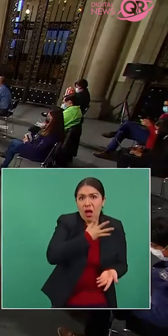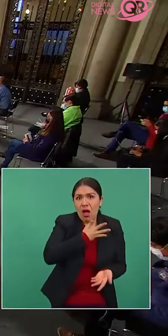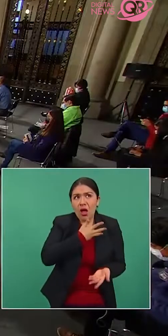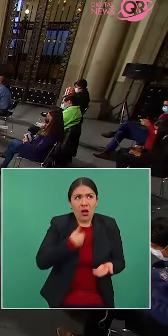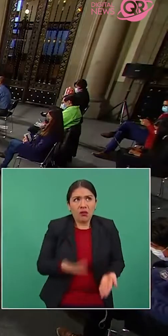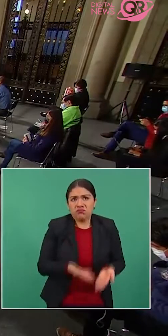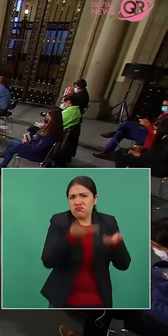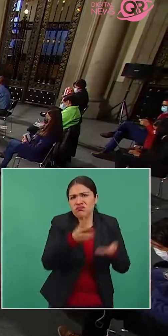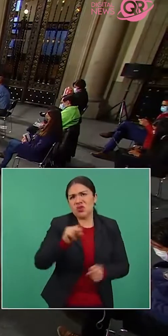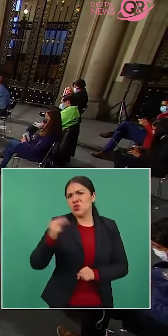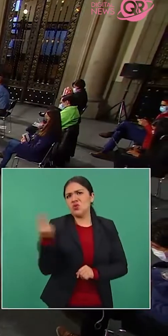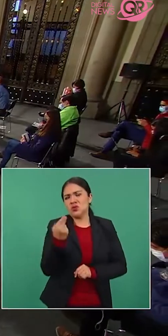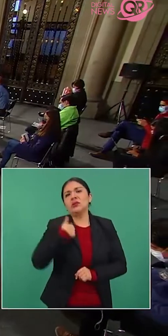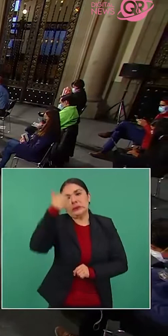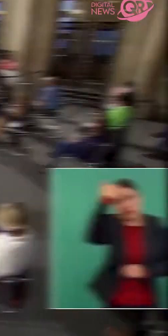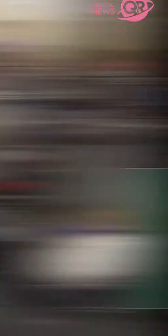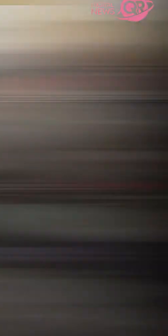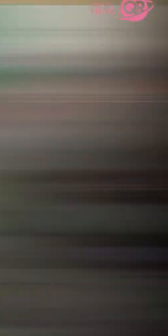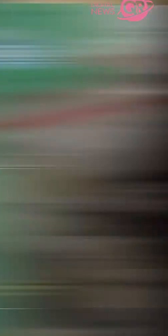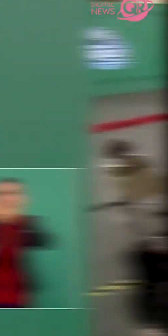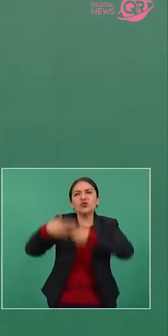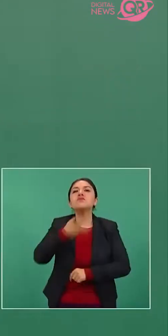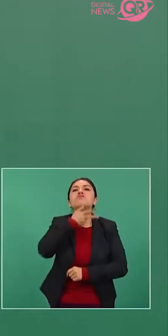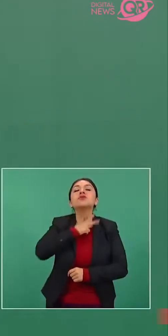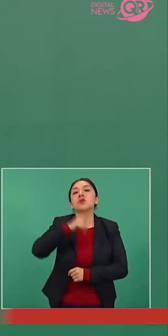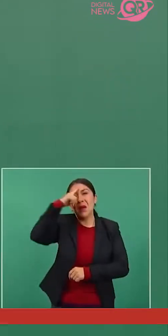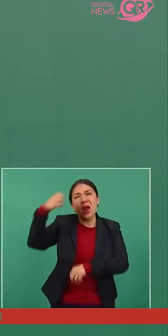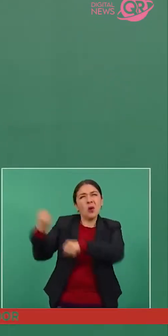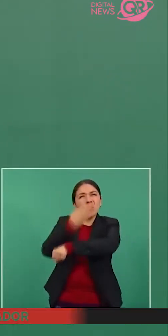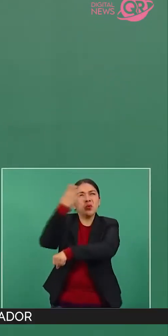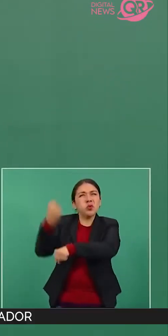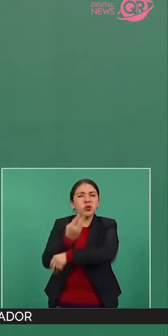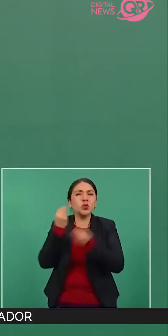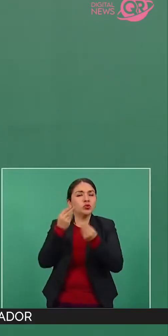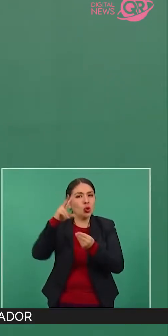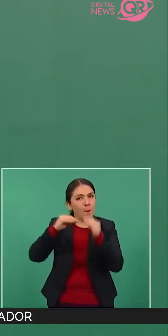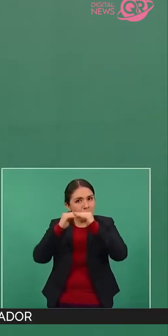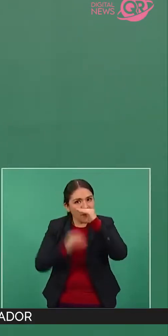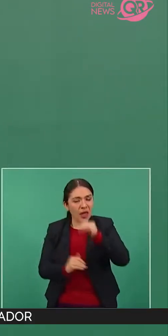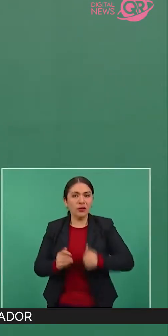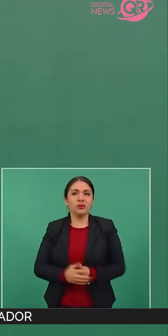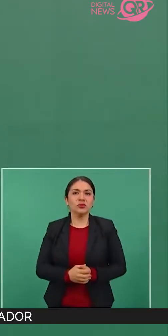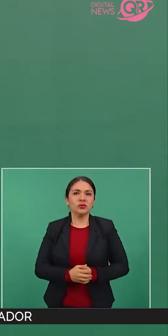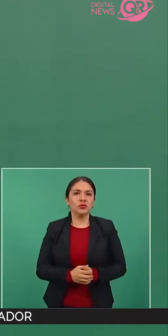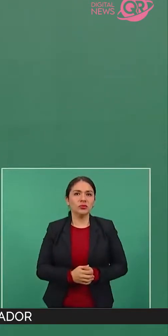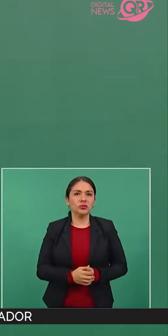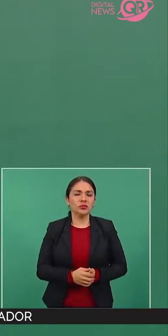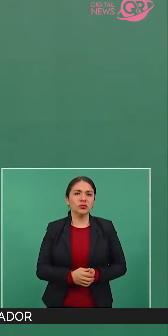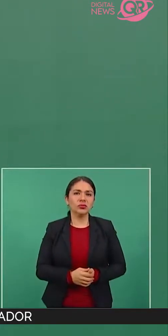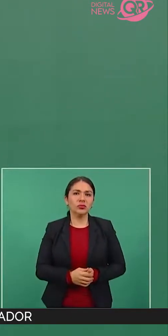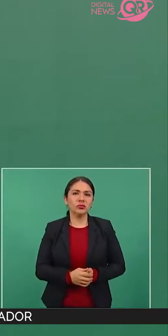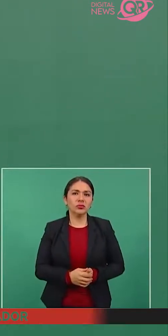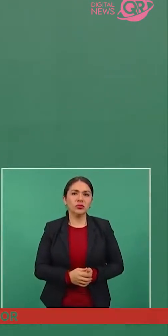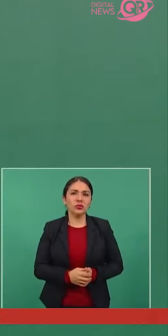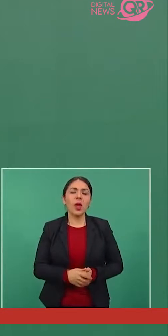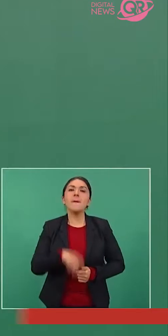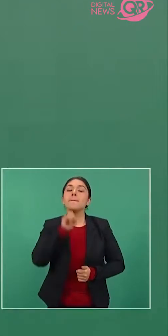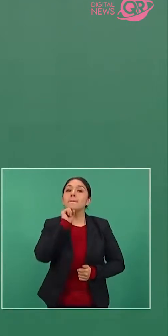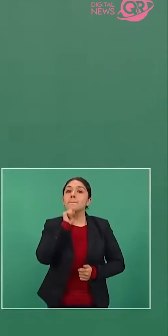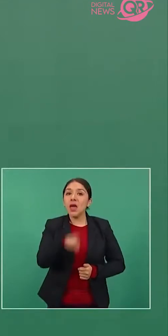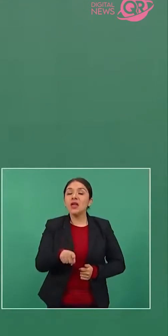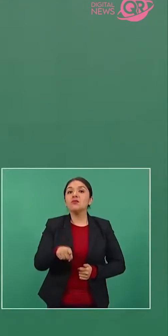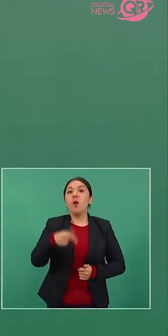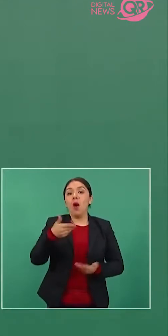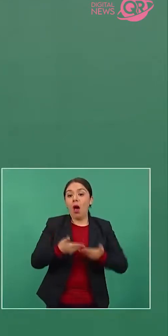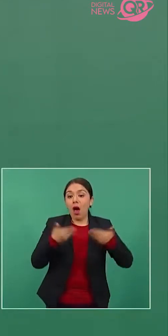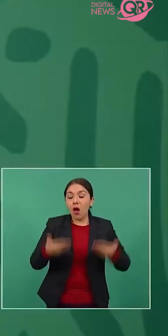por lo que espera que los legisladores la aprueben. Ante el aumento de los precios en el petróleo, el presidente llamó a los dueños de las gasolineras para que ocupen